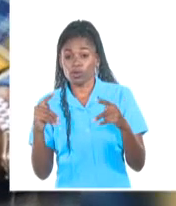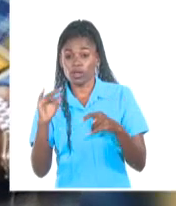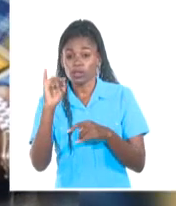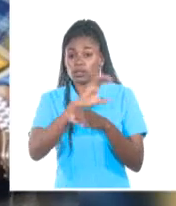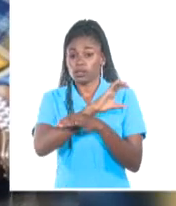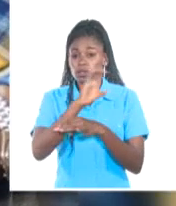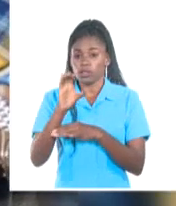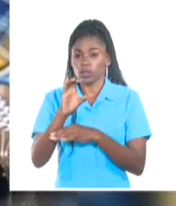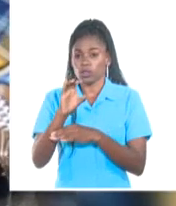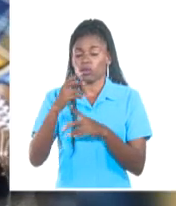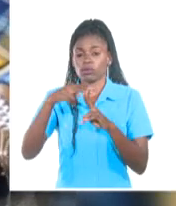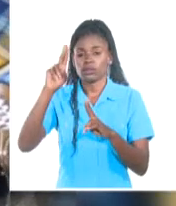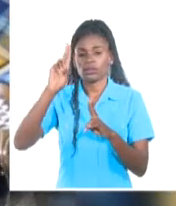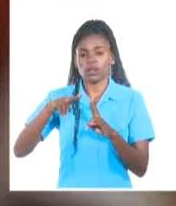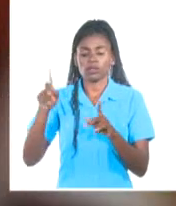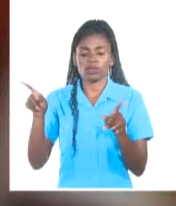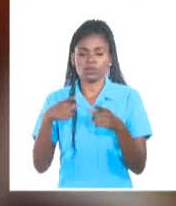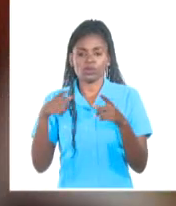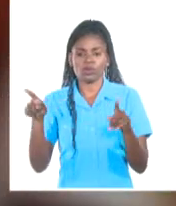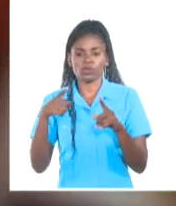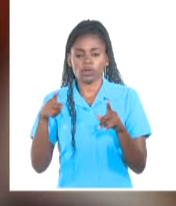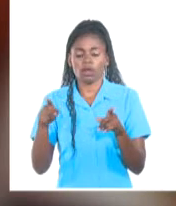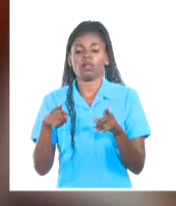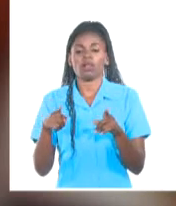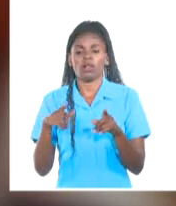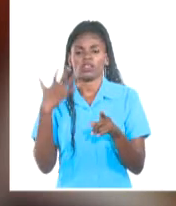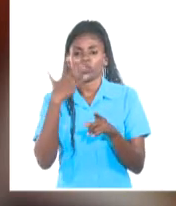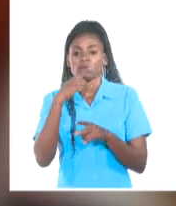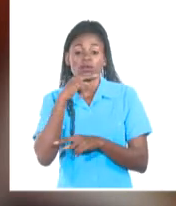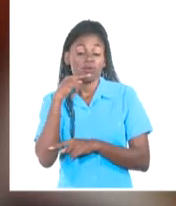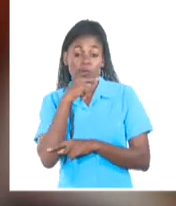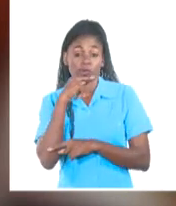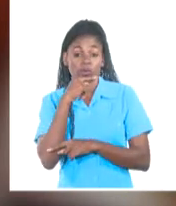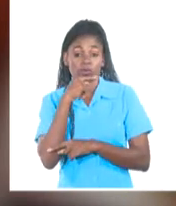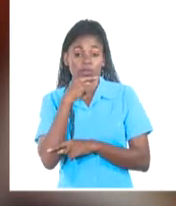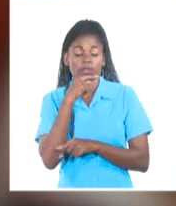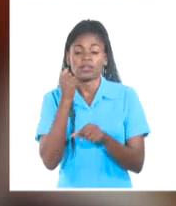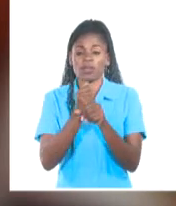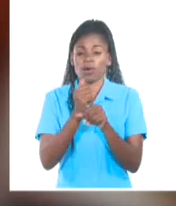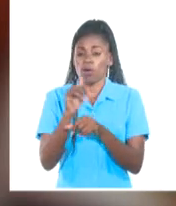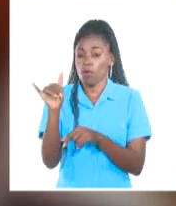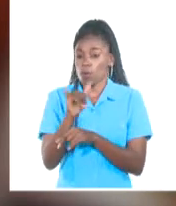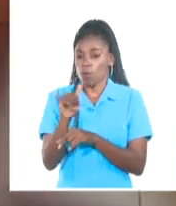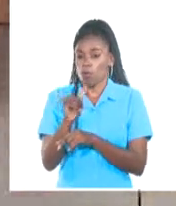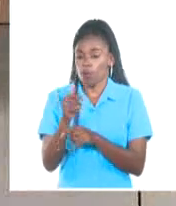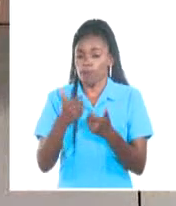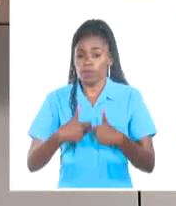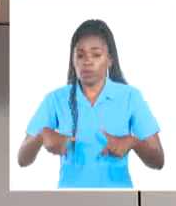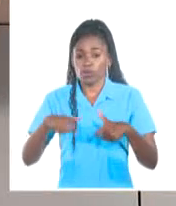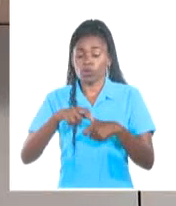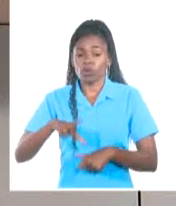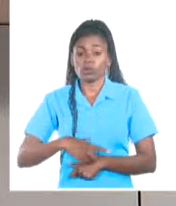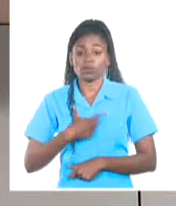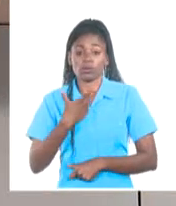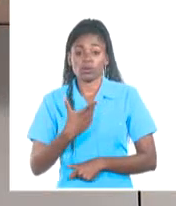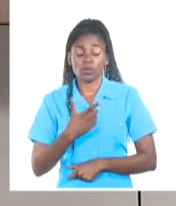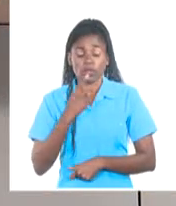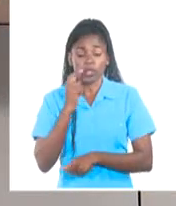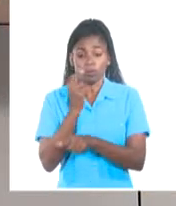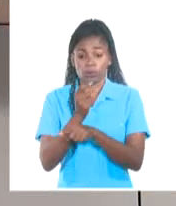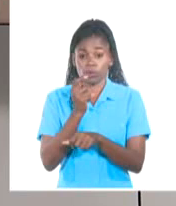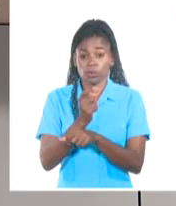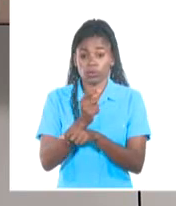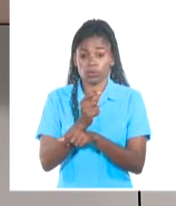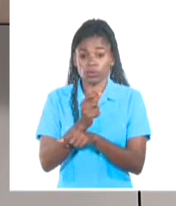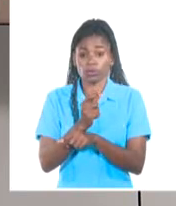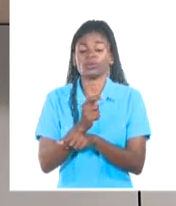Teatro, Música y Cinematografía de Leningrado, Unión Soviética. Laboró también en el Consejo Nacional de Cultura y como profesor